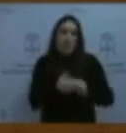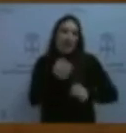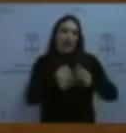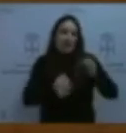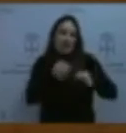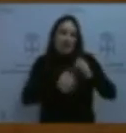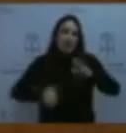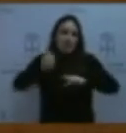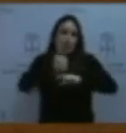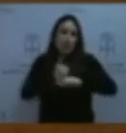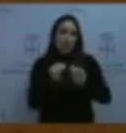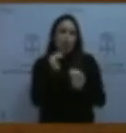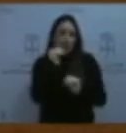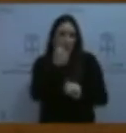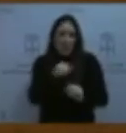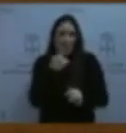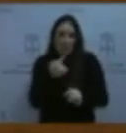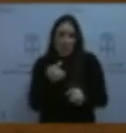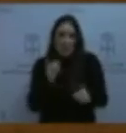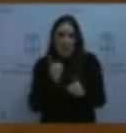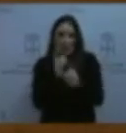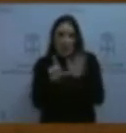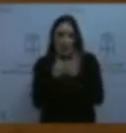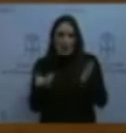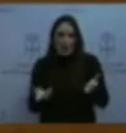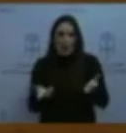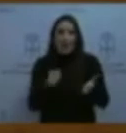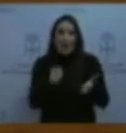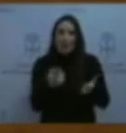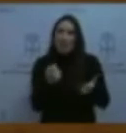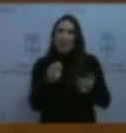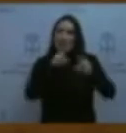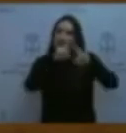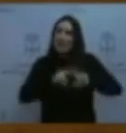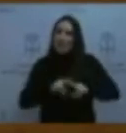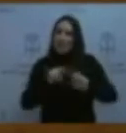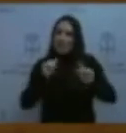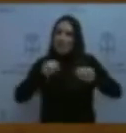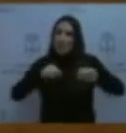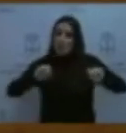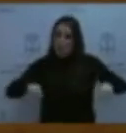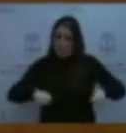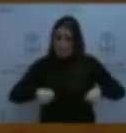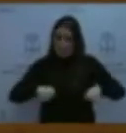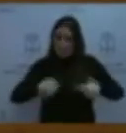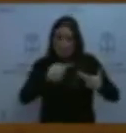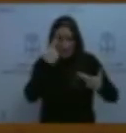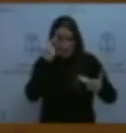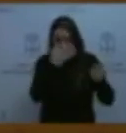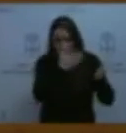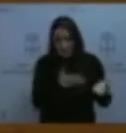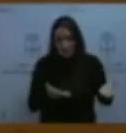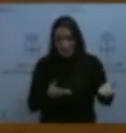Esto es importante porque esto es una causa de revisión de concierto, como usted probablemente sepa.